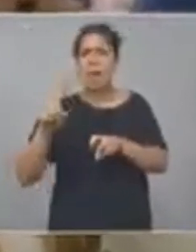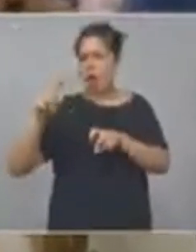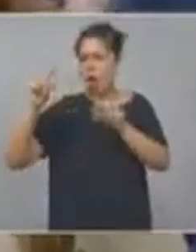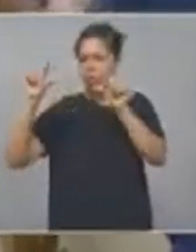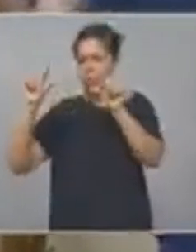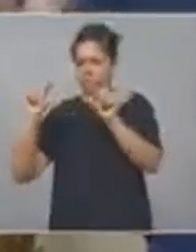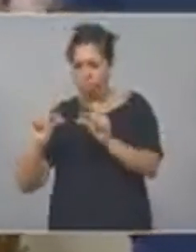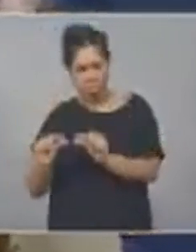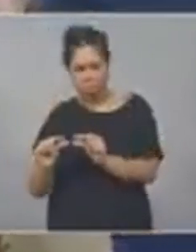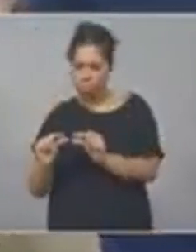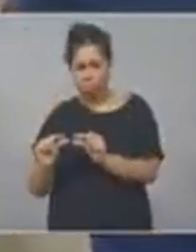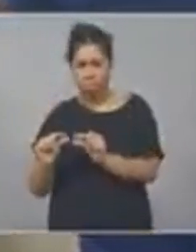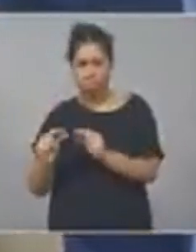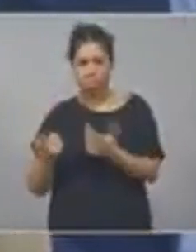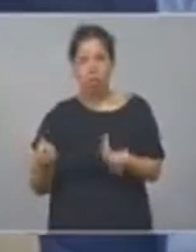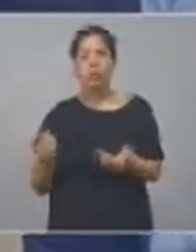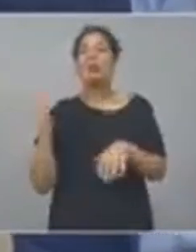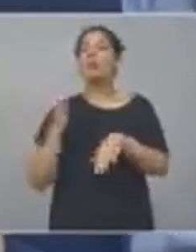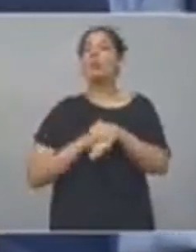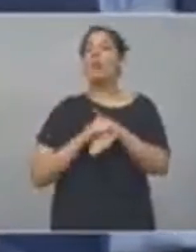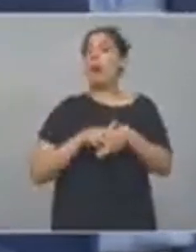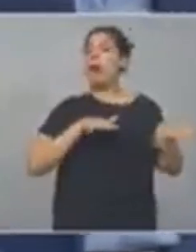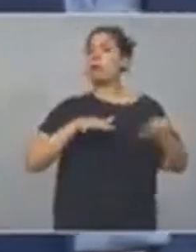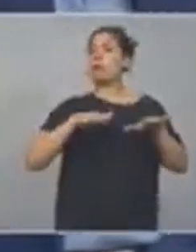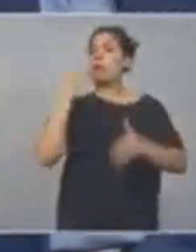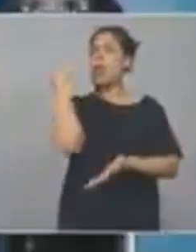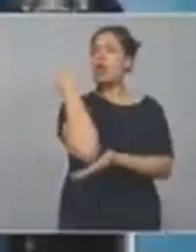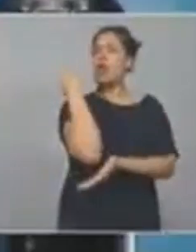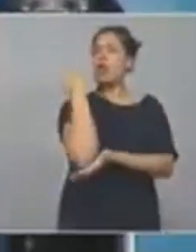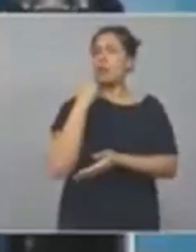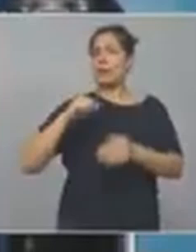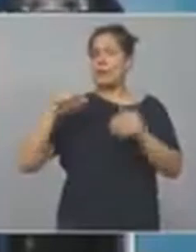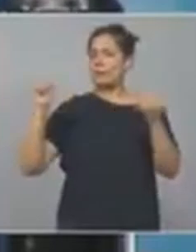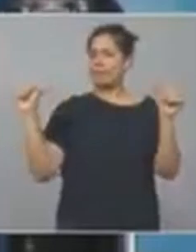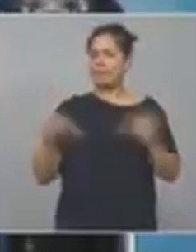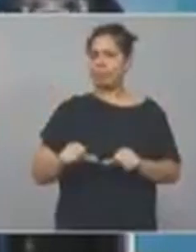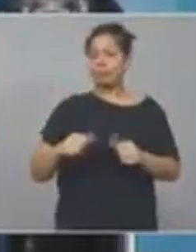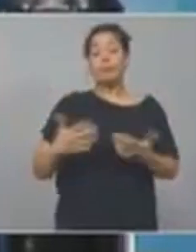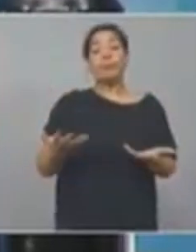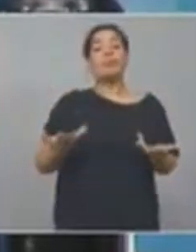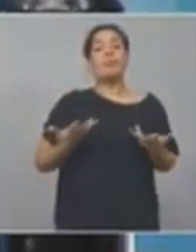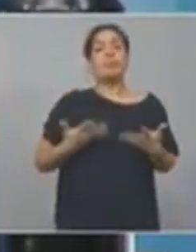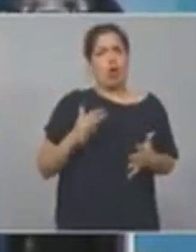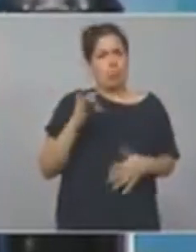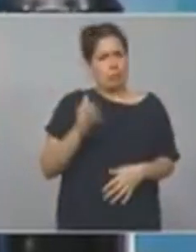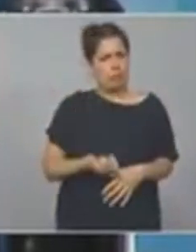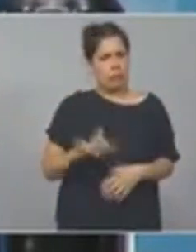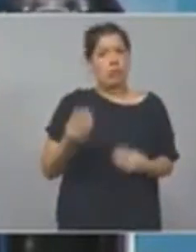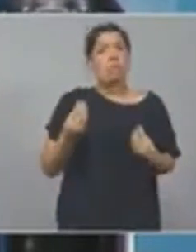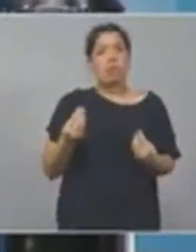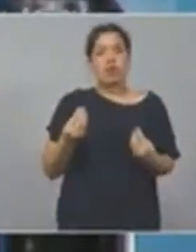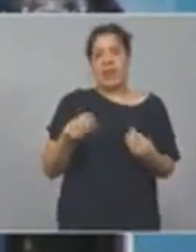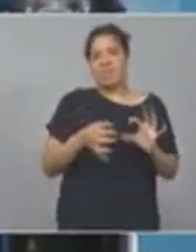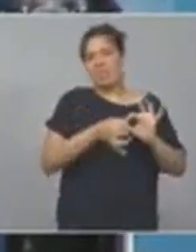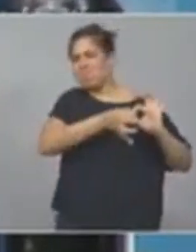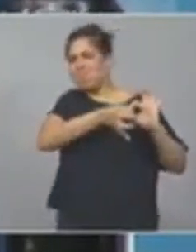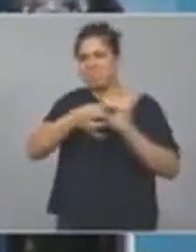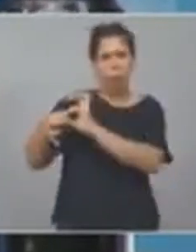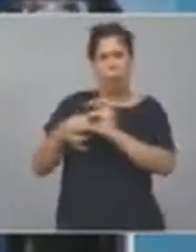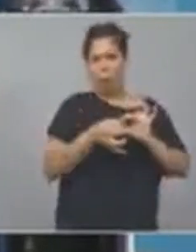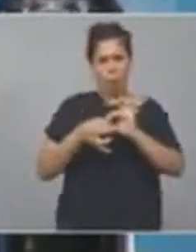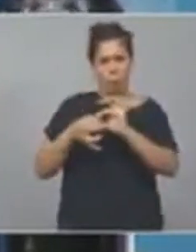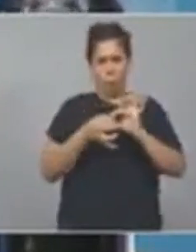por la caída de la actividad, esto es normal, hay una relación clara y directa entre la